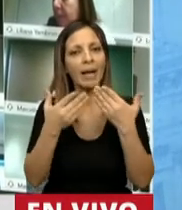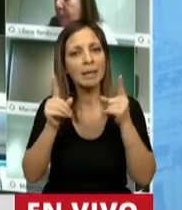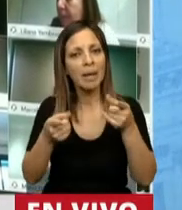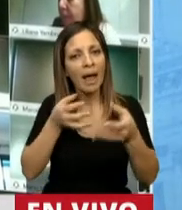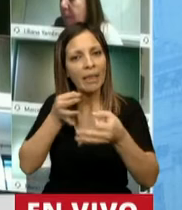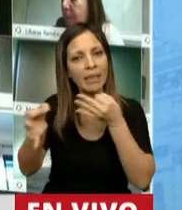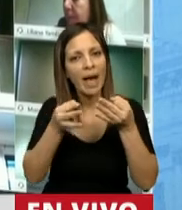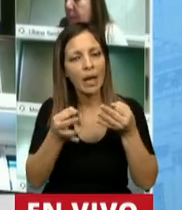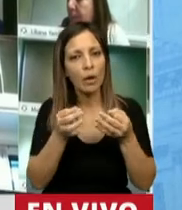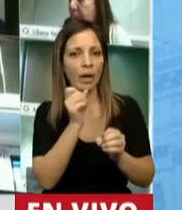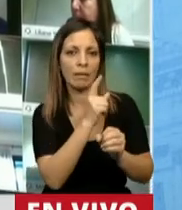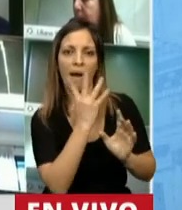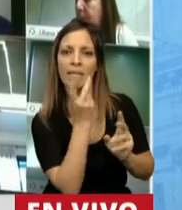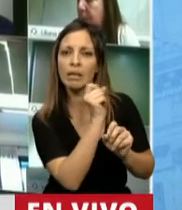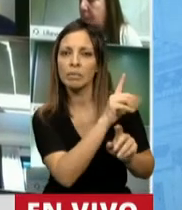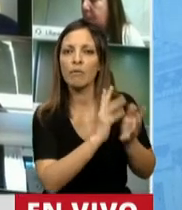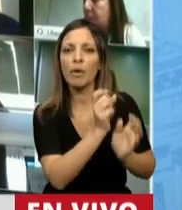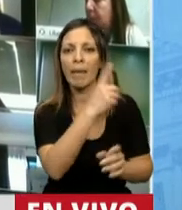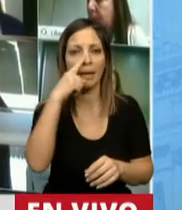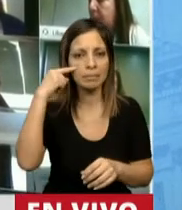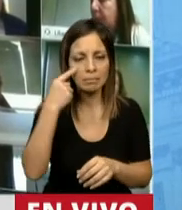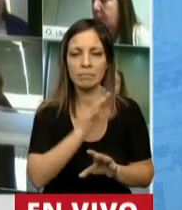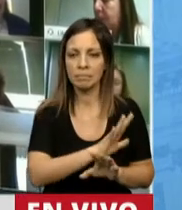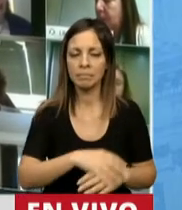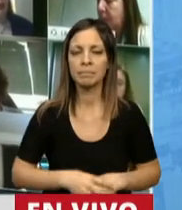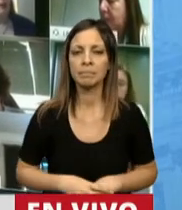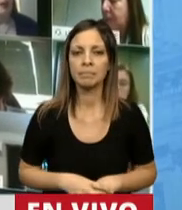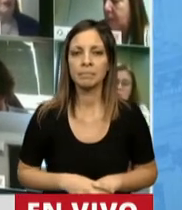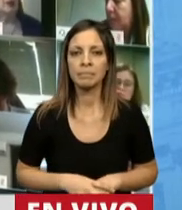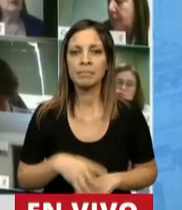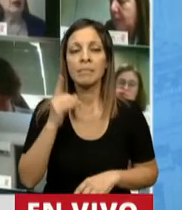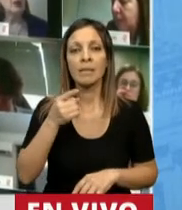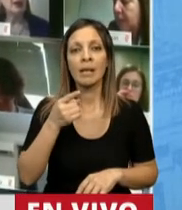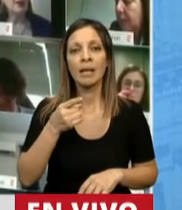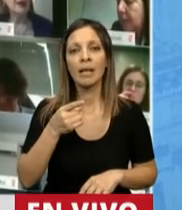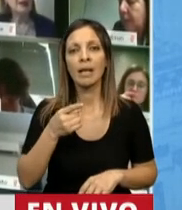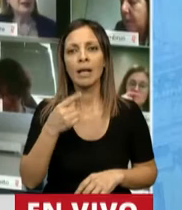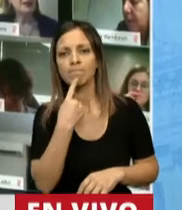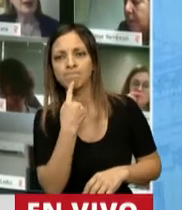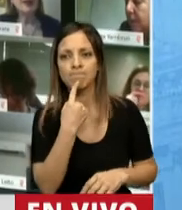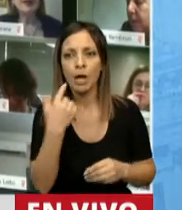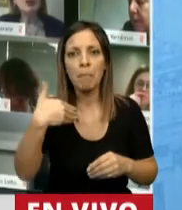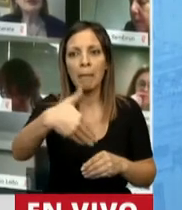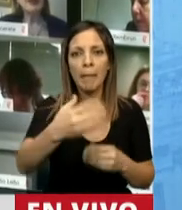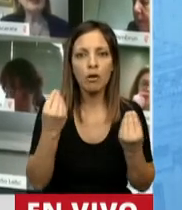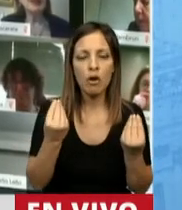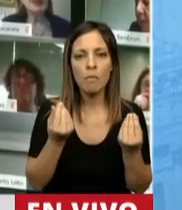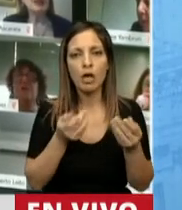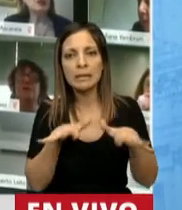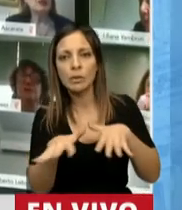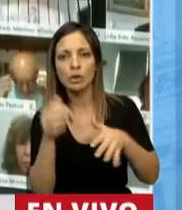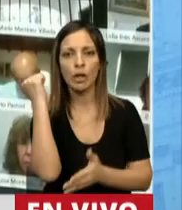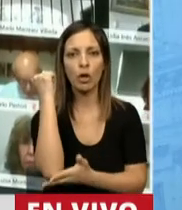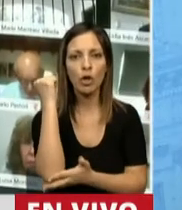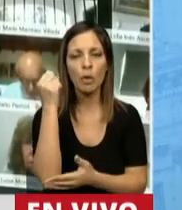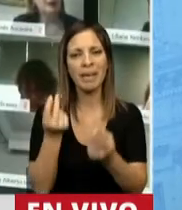declama nuestro presidente y que lo ejerce nuestro presidente y nuestro gobierno. La incertidumbre económica y financiera del diciembre del 2009